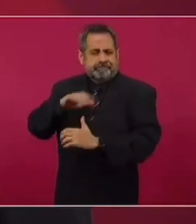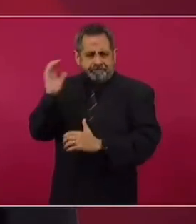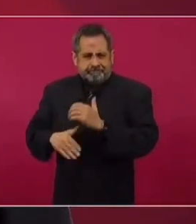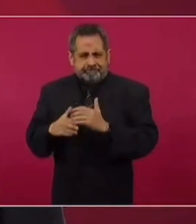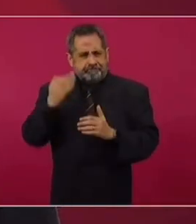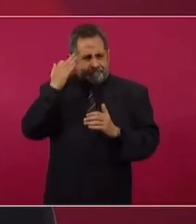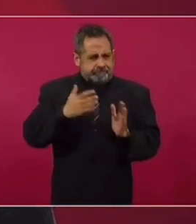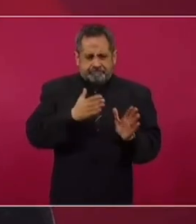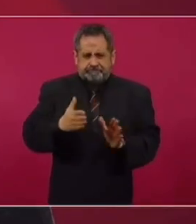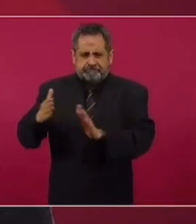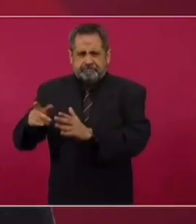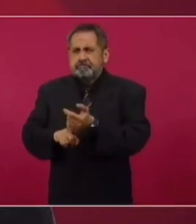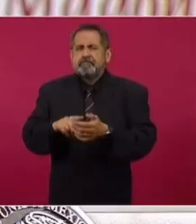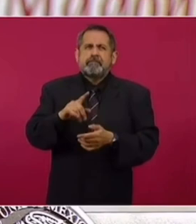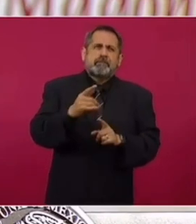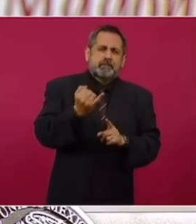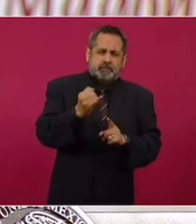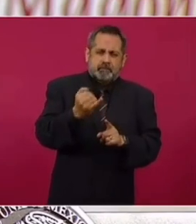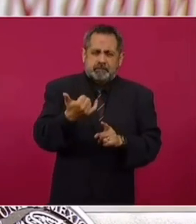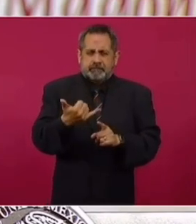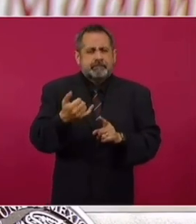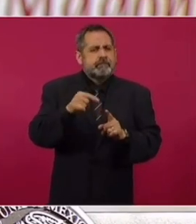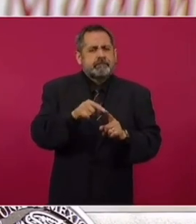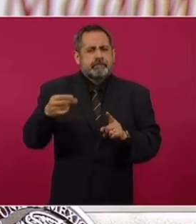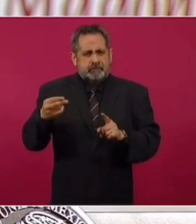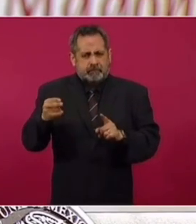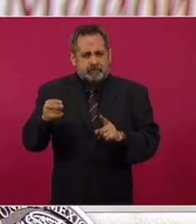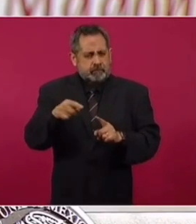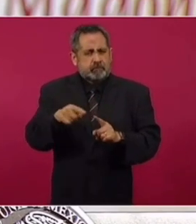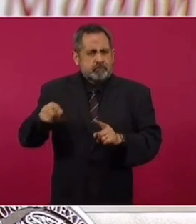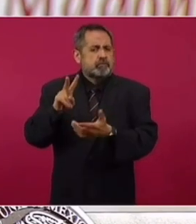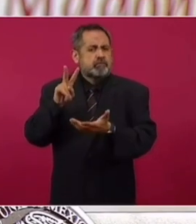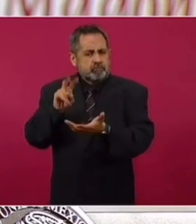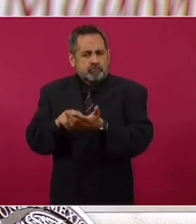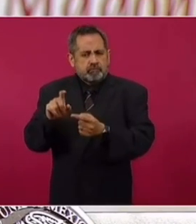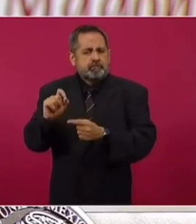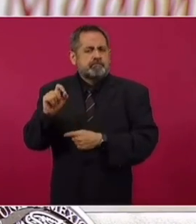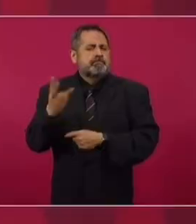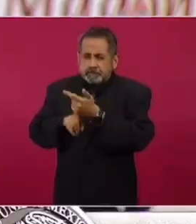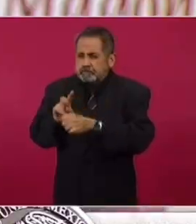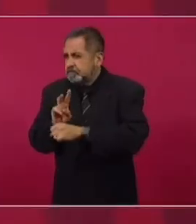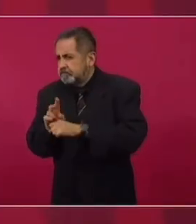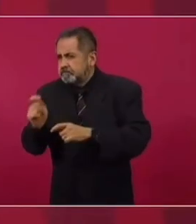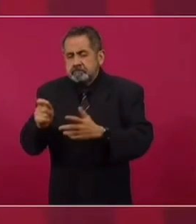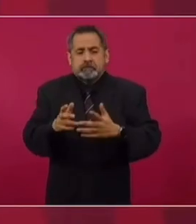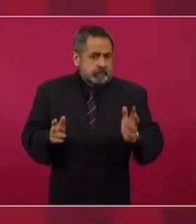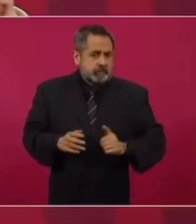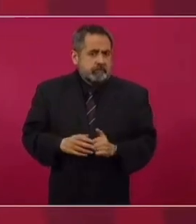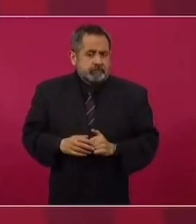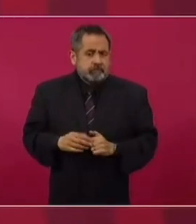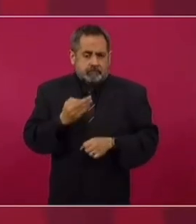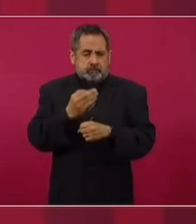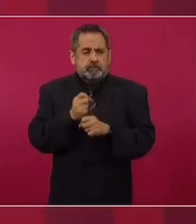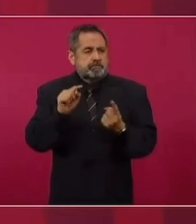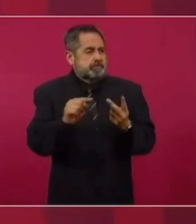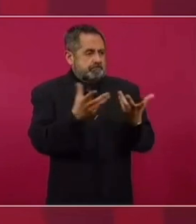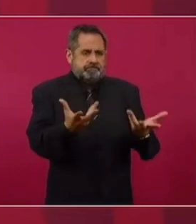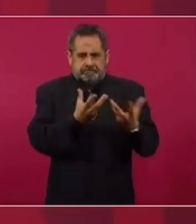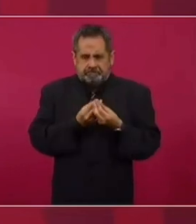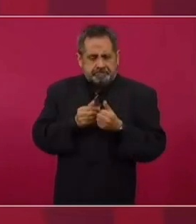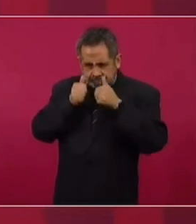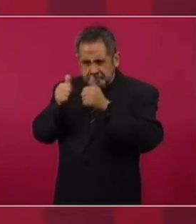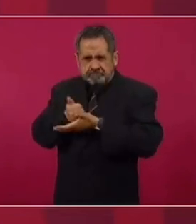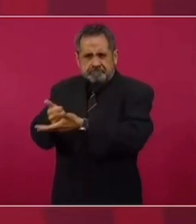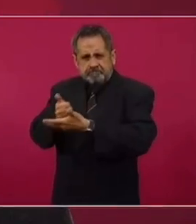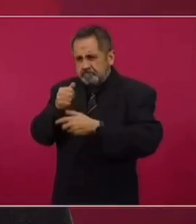por etapas entre junio y noviembre del 2023. Pues ya estamos varias dependencias coadyuvando